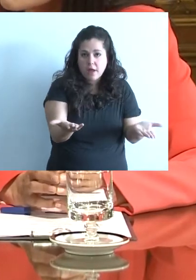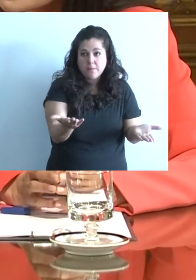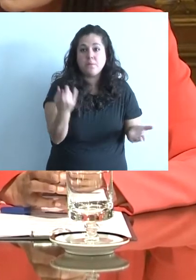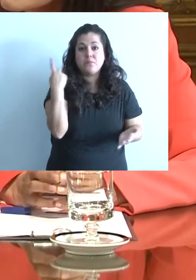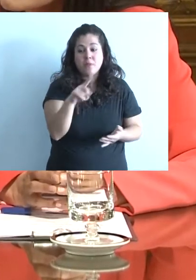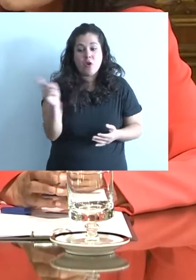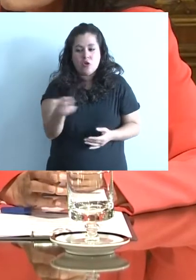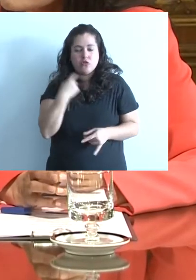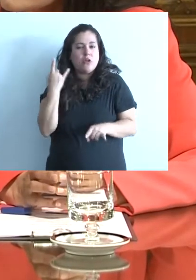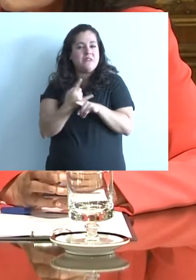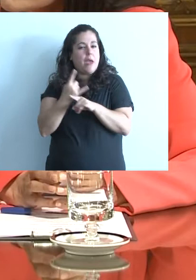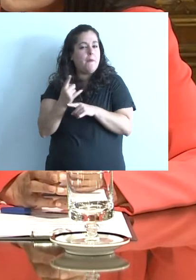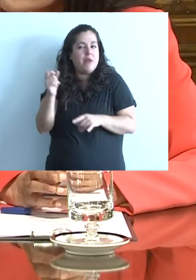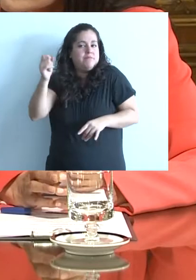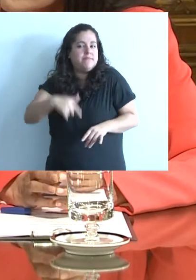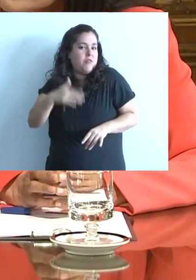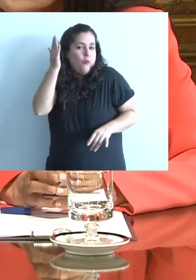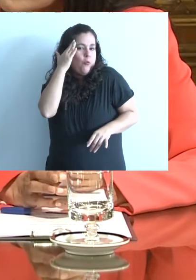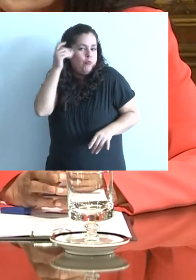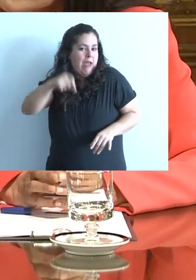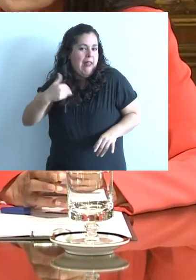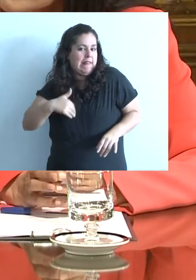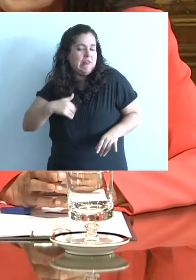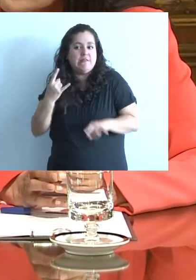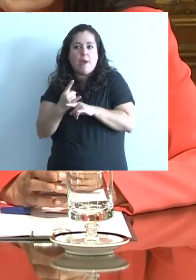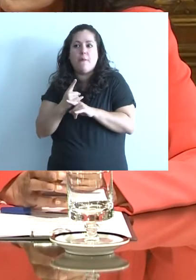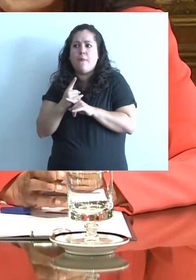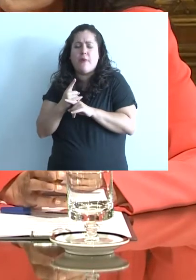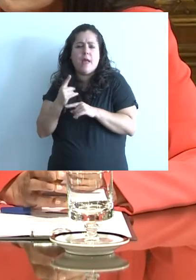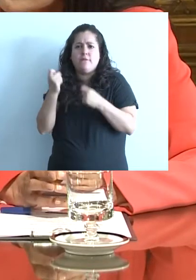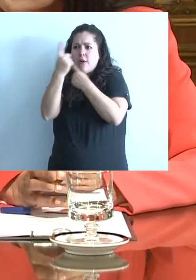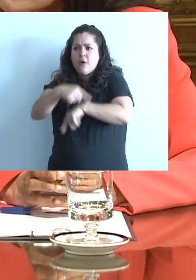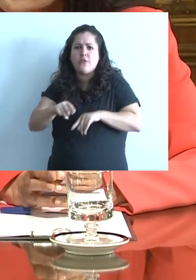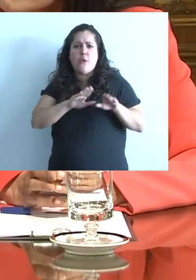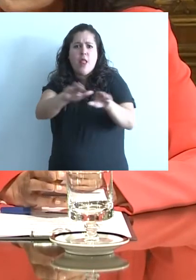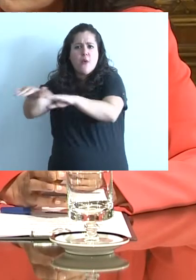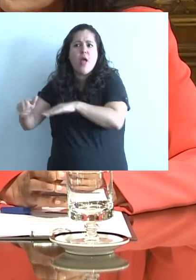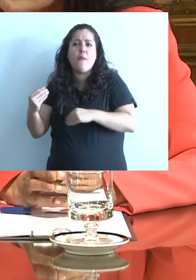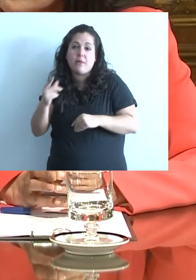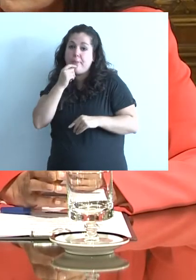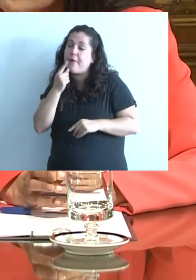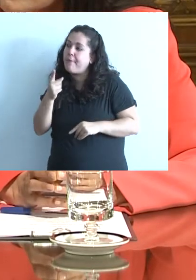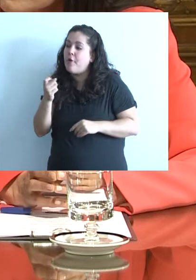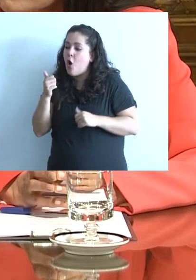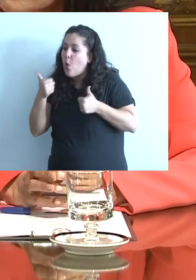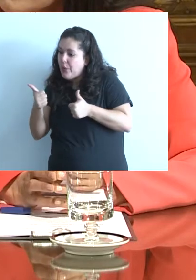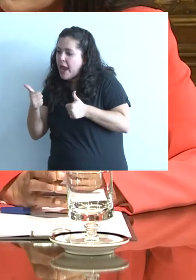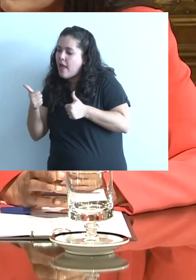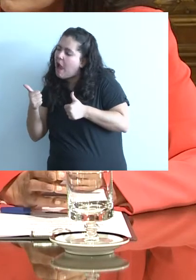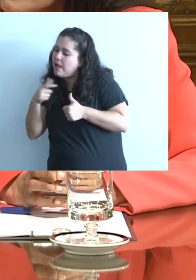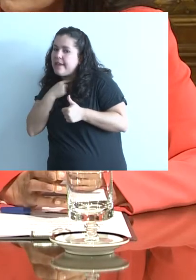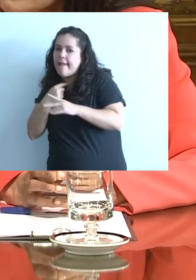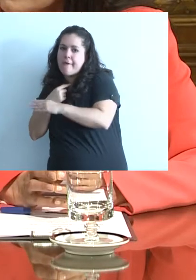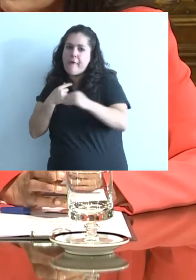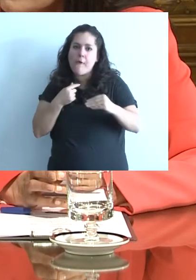pero nosotros tenemos, por lo general, características que muchas veces ponemos muchas cosas de lo mismo porque verdaderamente en la primera exitosa que hay